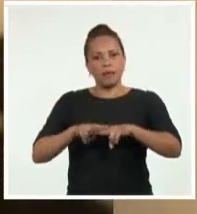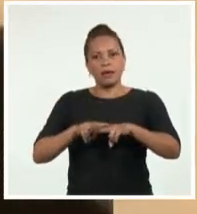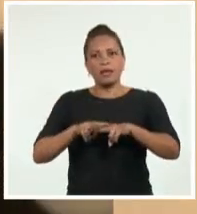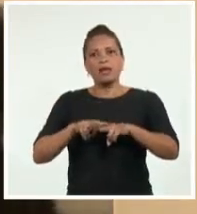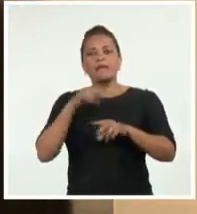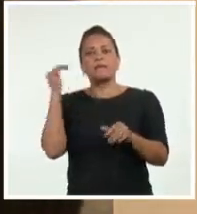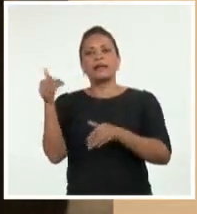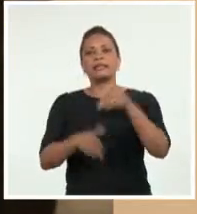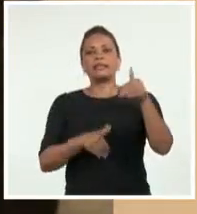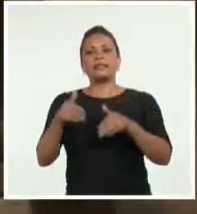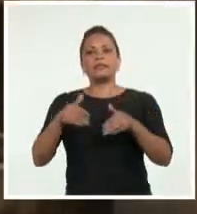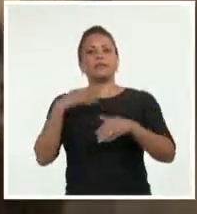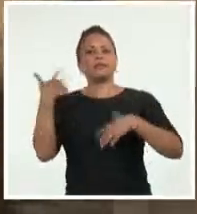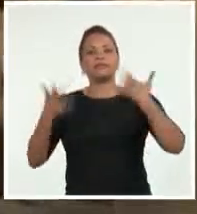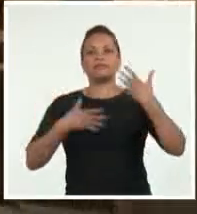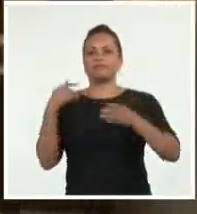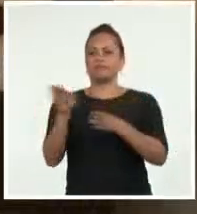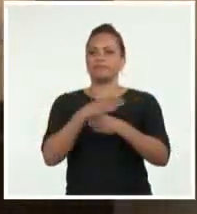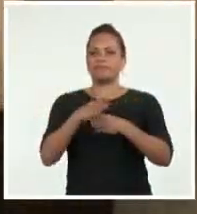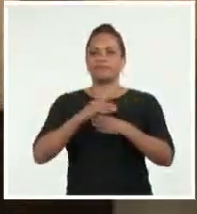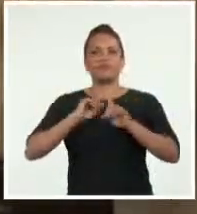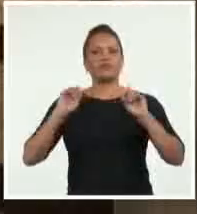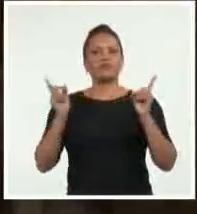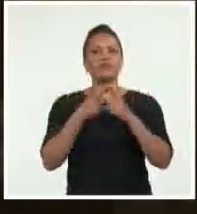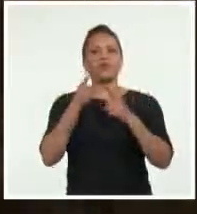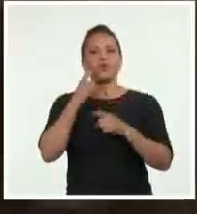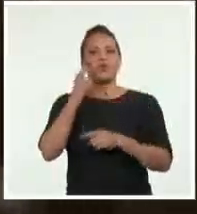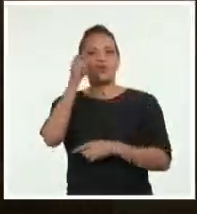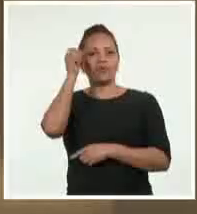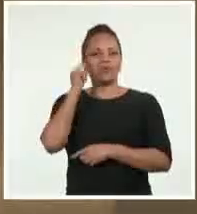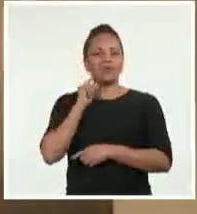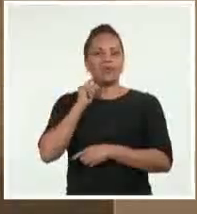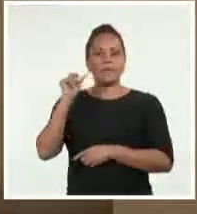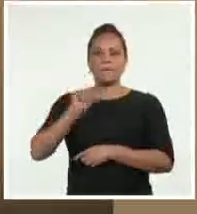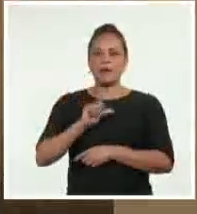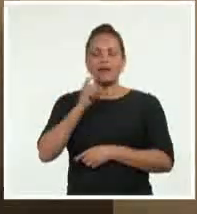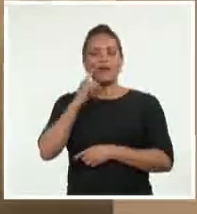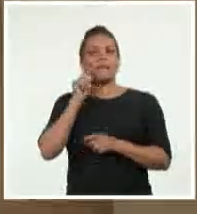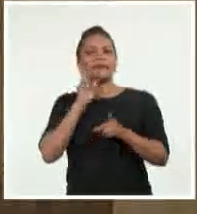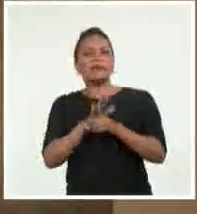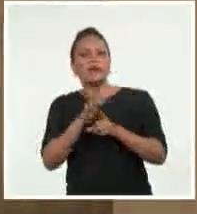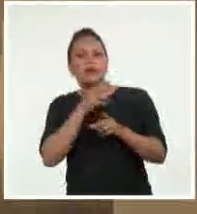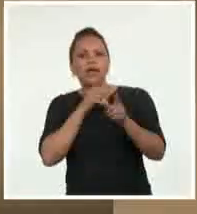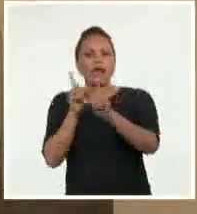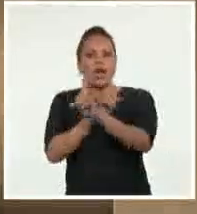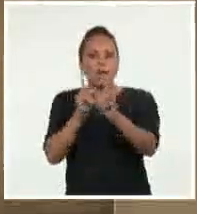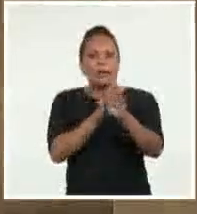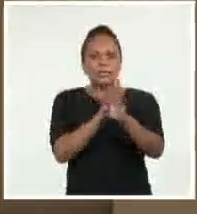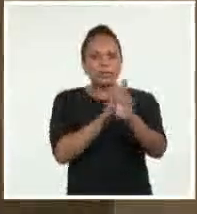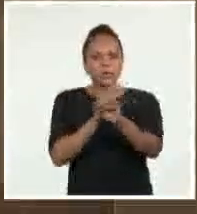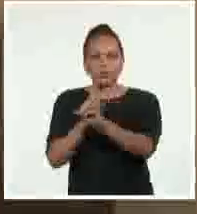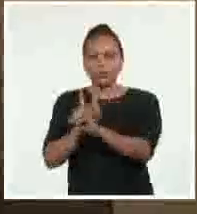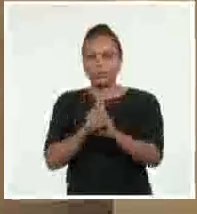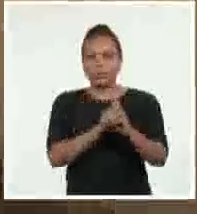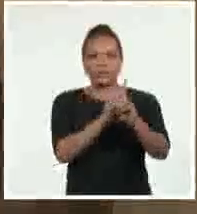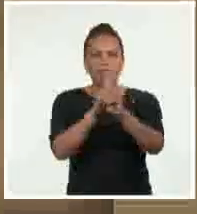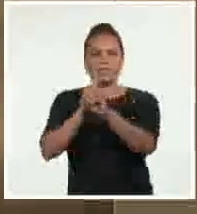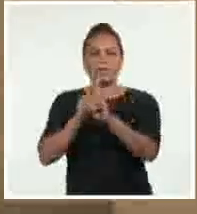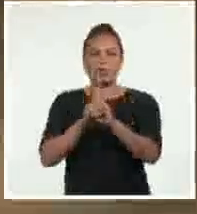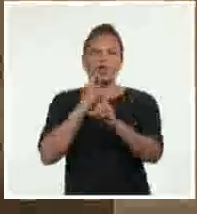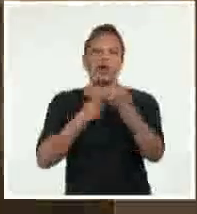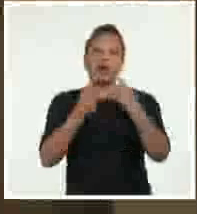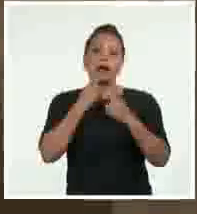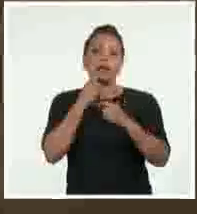actividad tan intensa que atrajo la tensión de la tiranía. Los sicarios comenzaron a perseguirlo tenazmente. Una de las